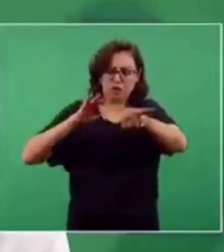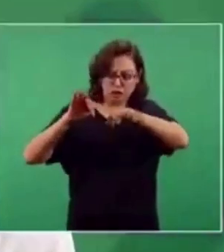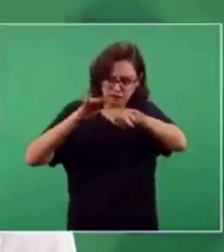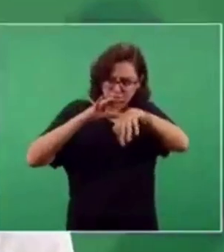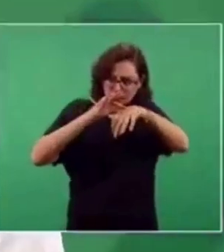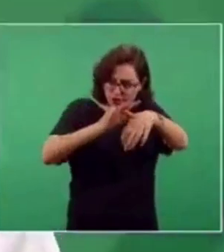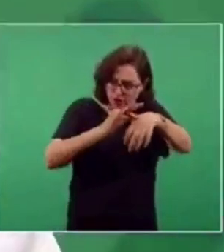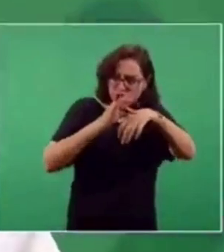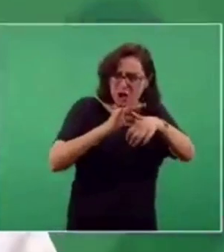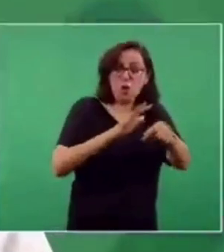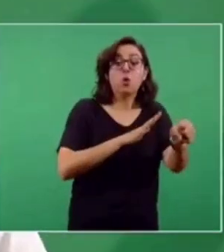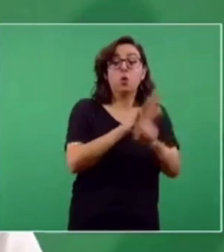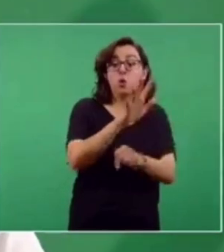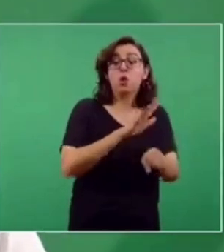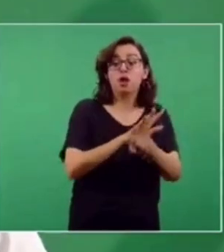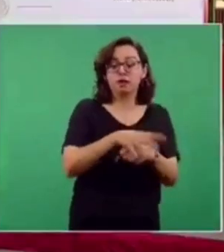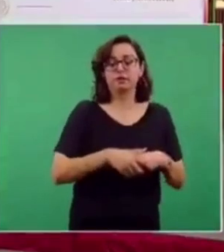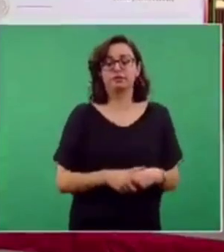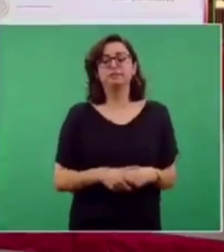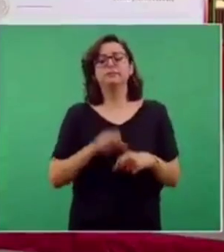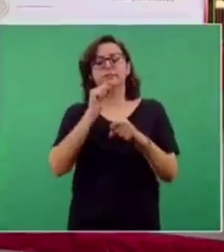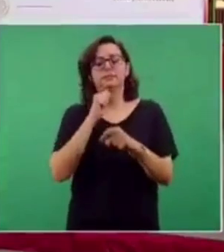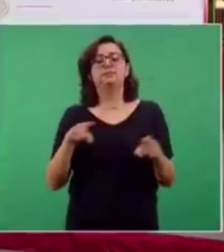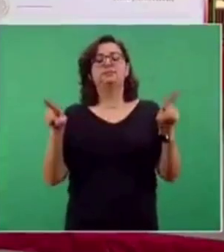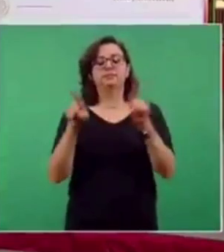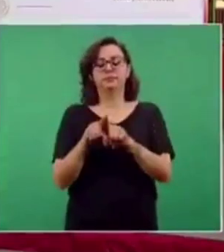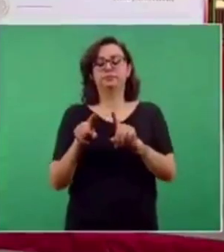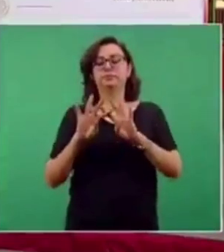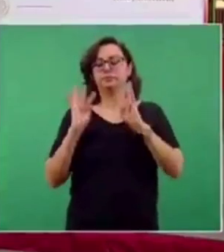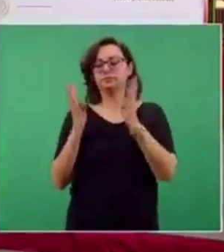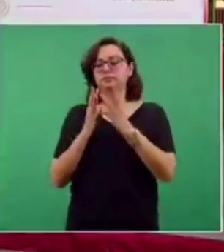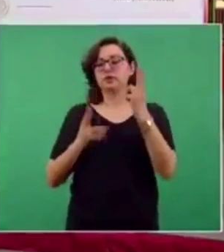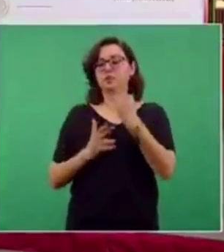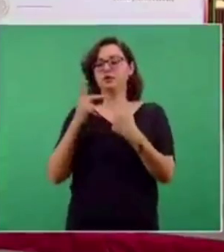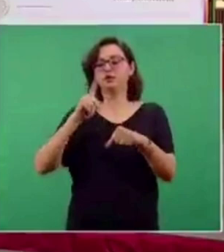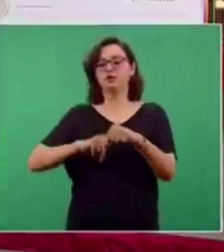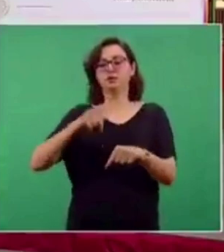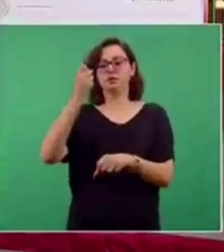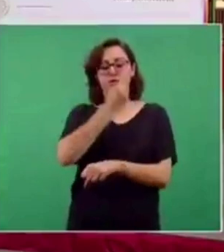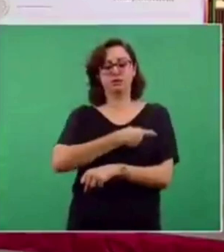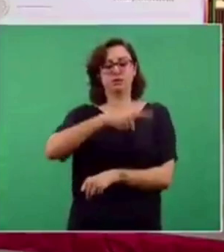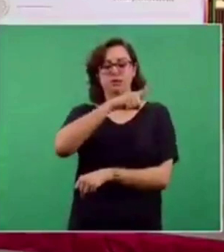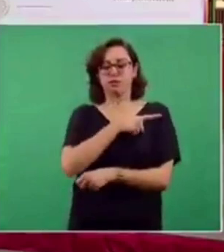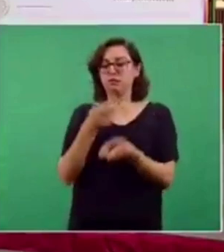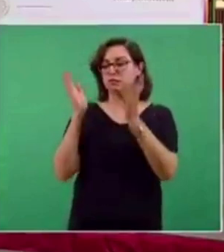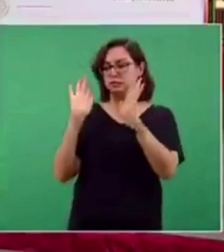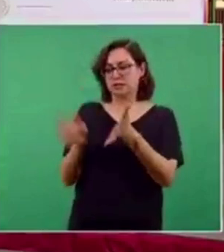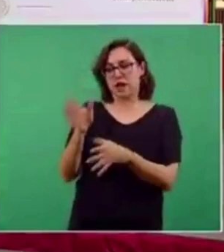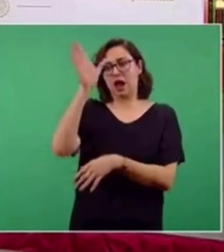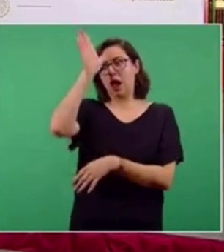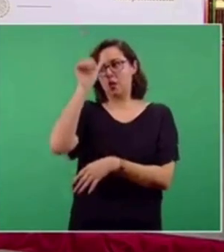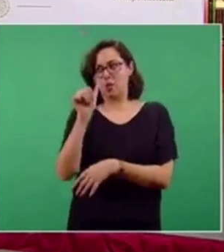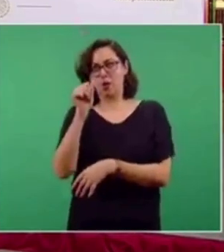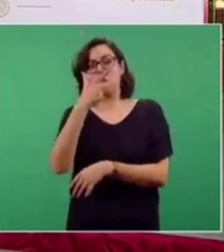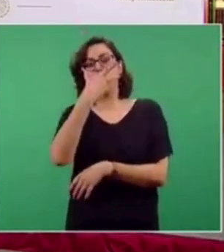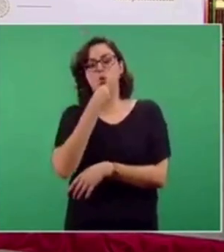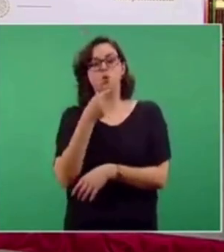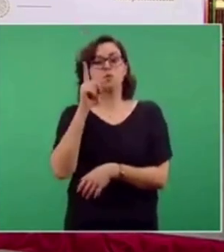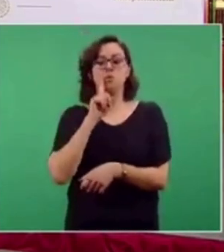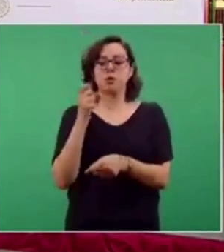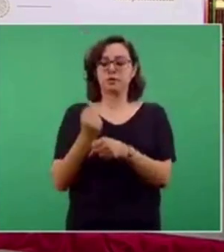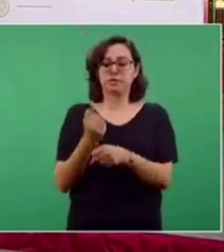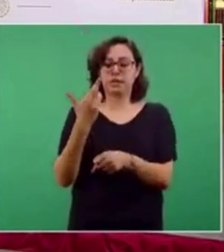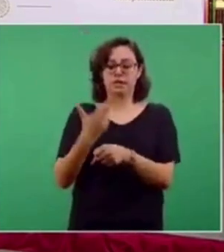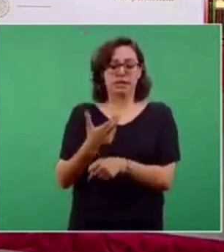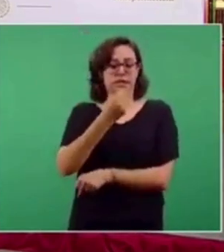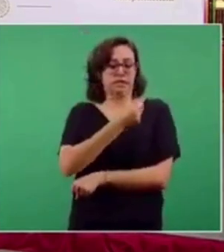Por cierto, que del Consejo Nacional de Salud se estableció un acuerdo explícito por el que las y los secretarios de Salud